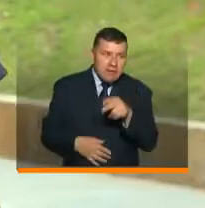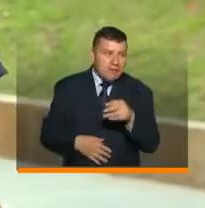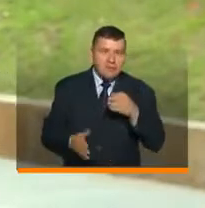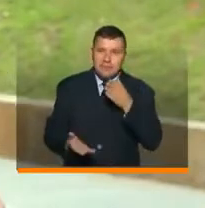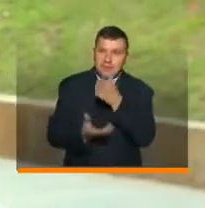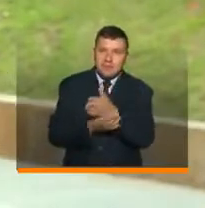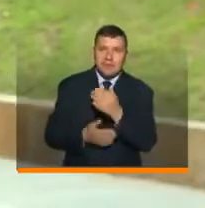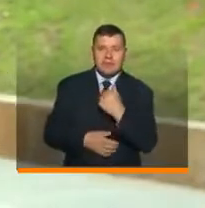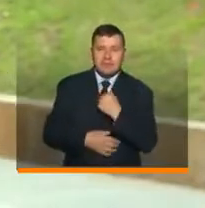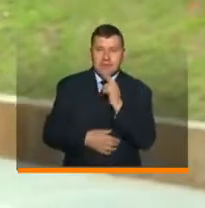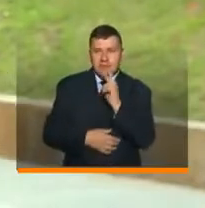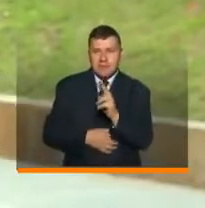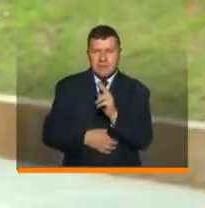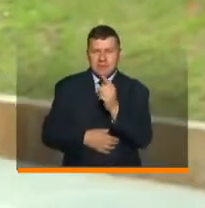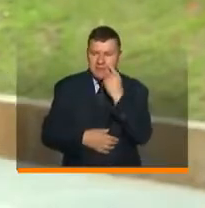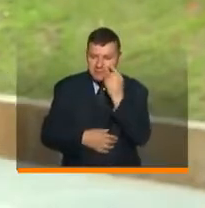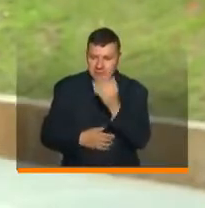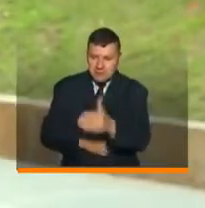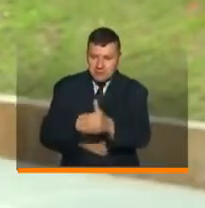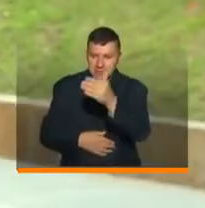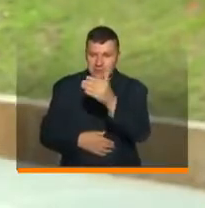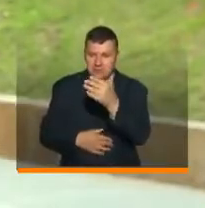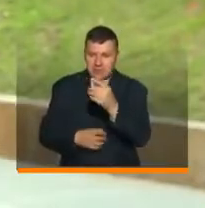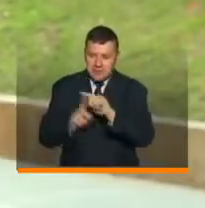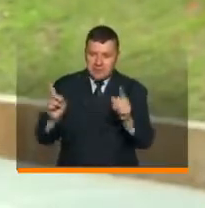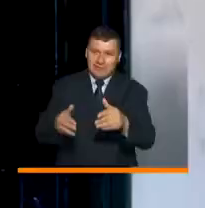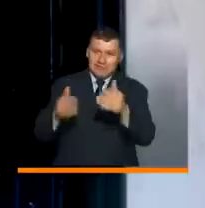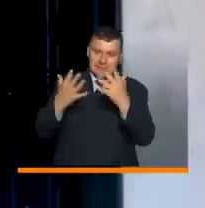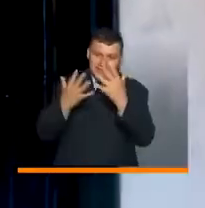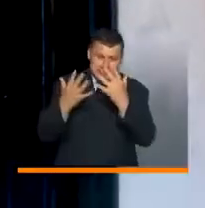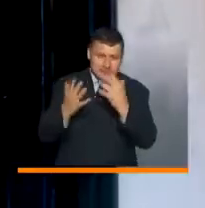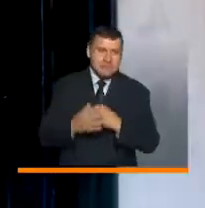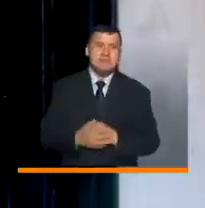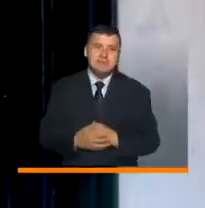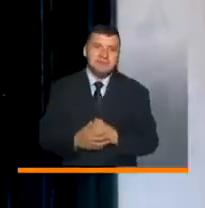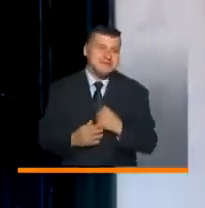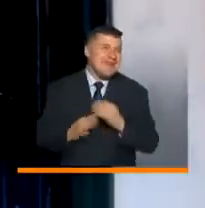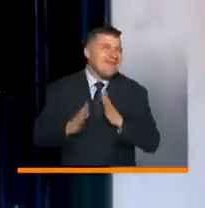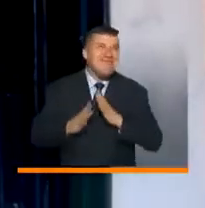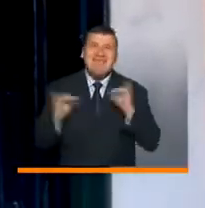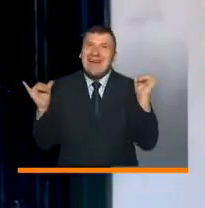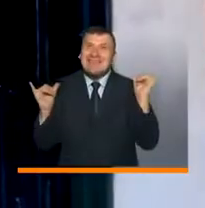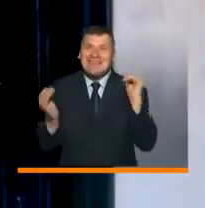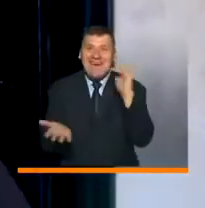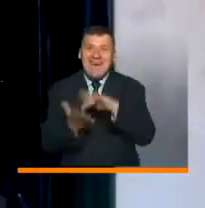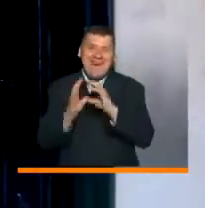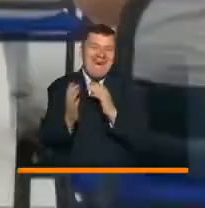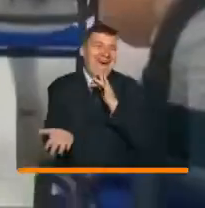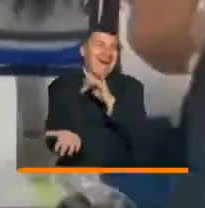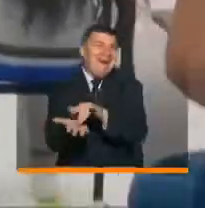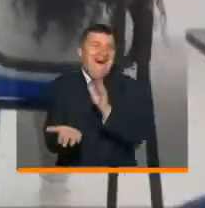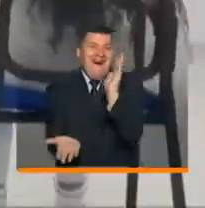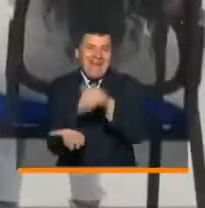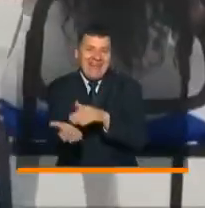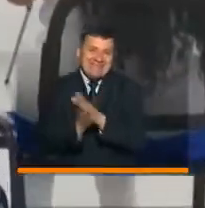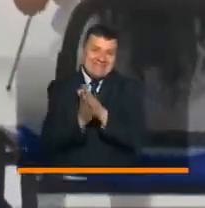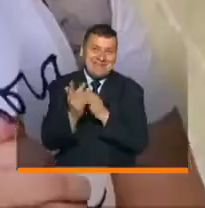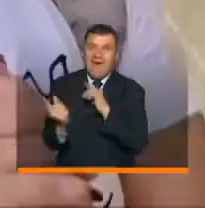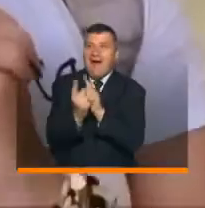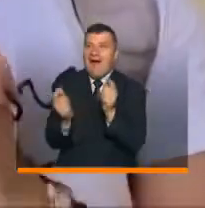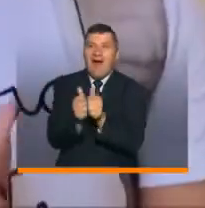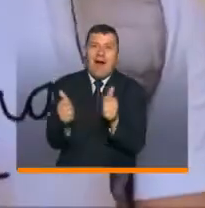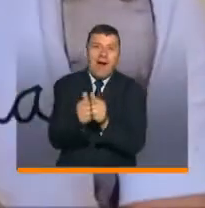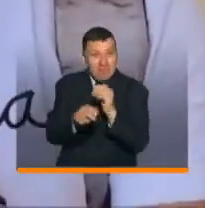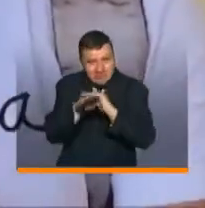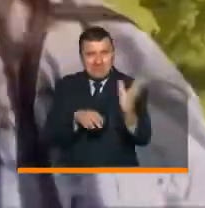los vi muy cambiados, sí, diferentes. Estoy muy feliz de regresar al colegio. Compañeros, los